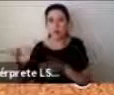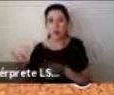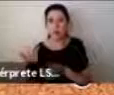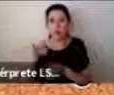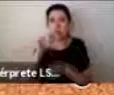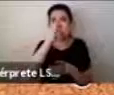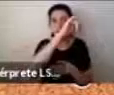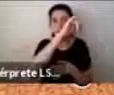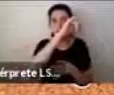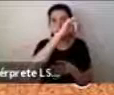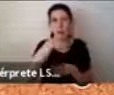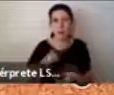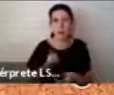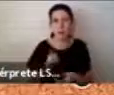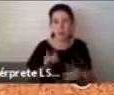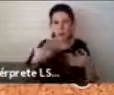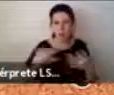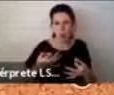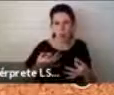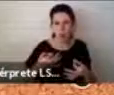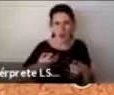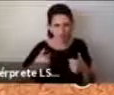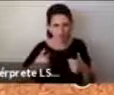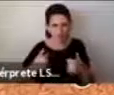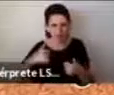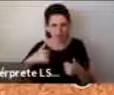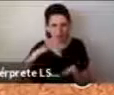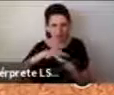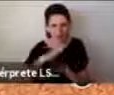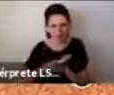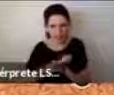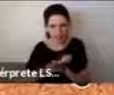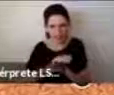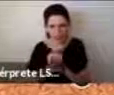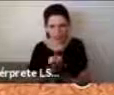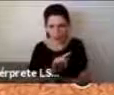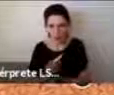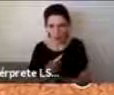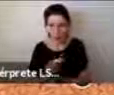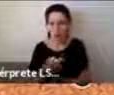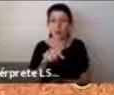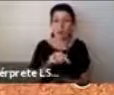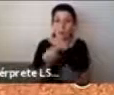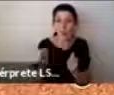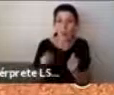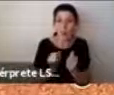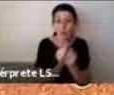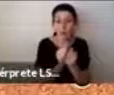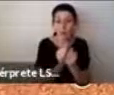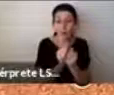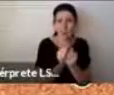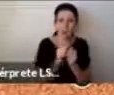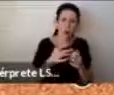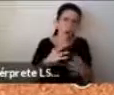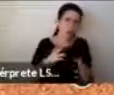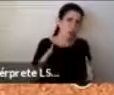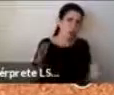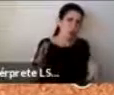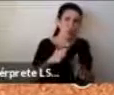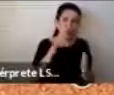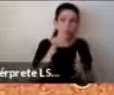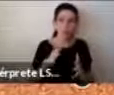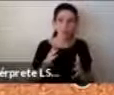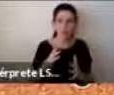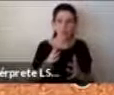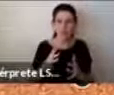todo ese tipo de cosas acompañan estas vivencias y se viven de una forma y una intensidad que es mayor de esa forma podemos